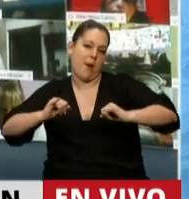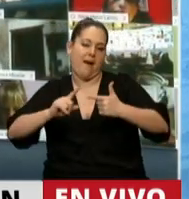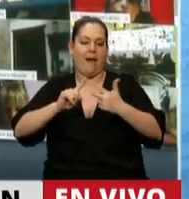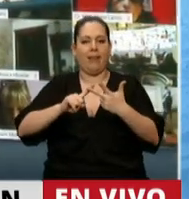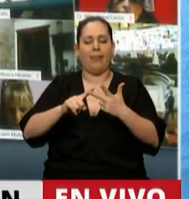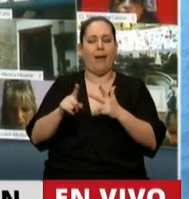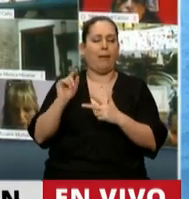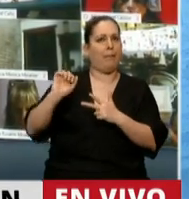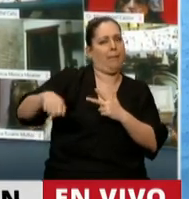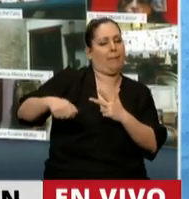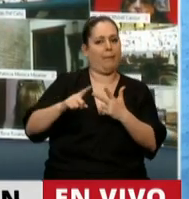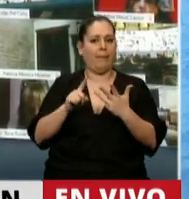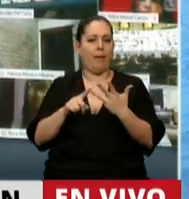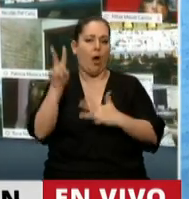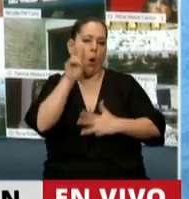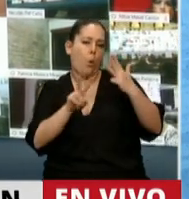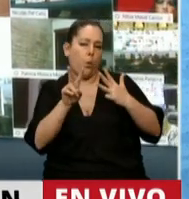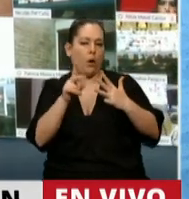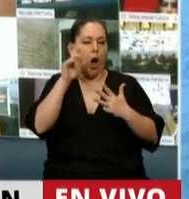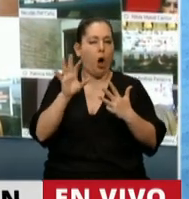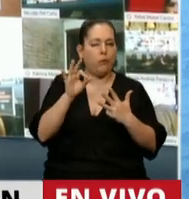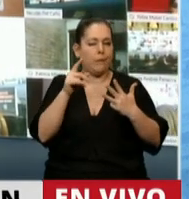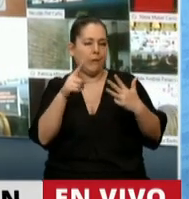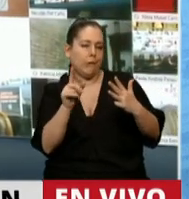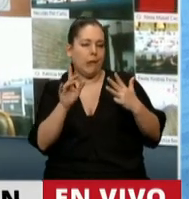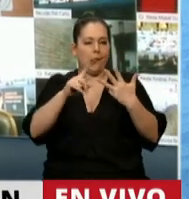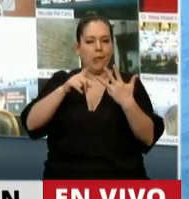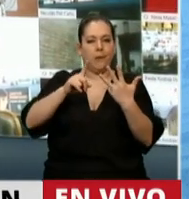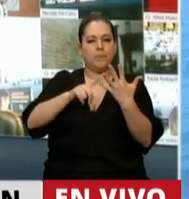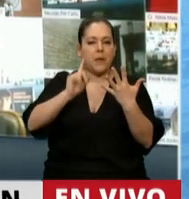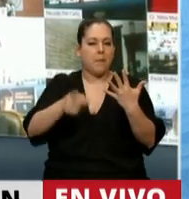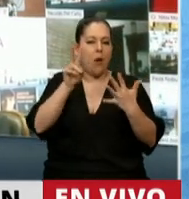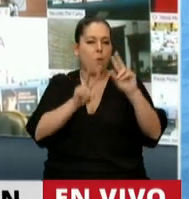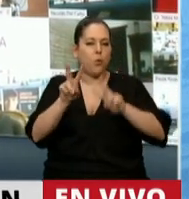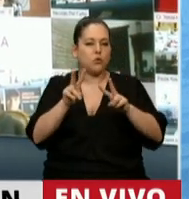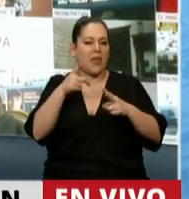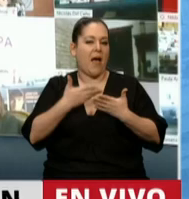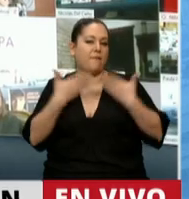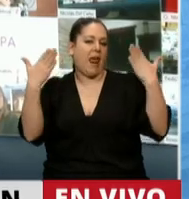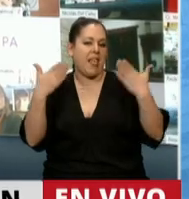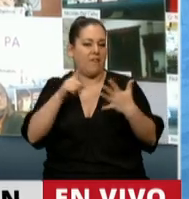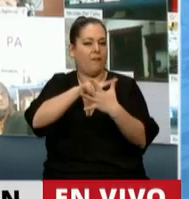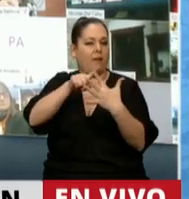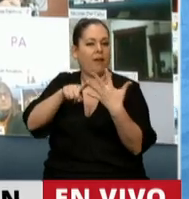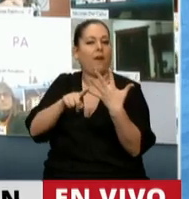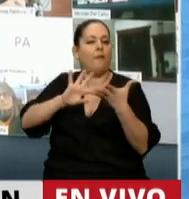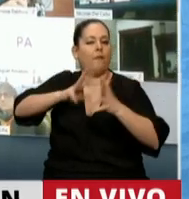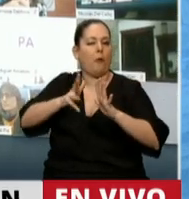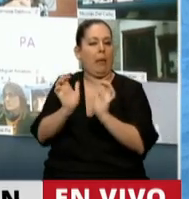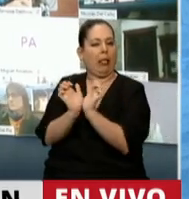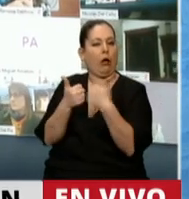la indiferencia, la búsqueda de la subjetividad, la búsqueda de la felicidad, como forma de esconder